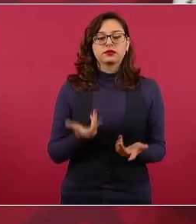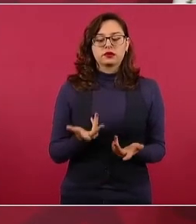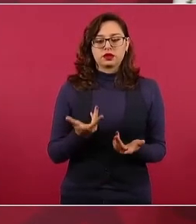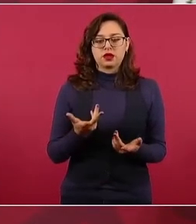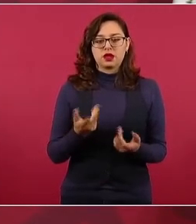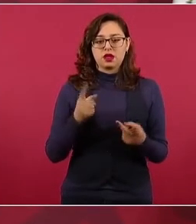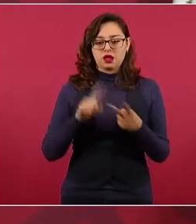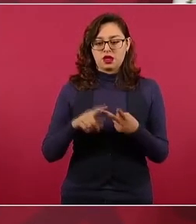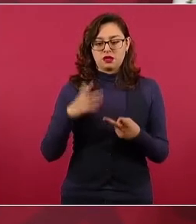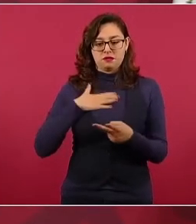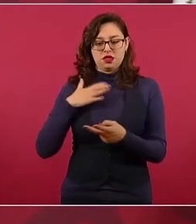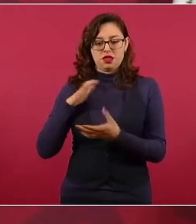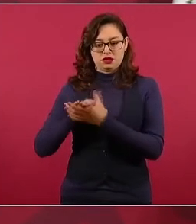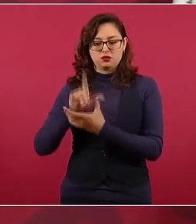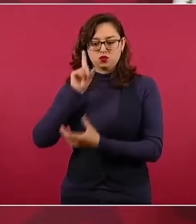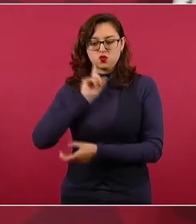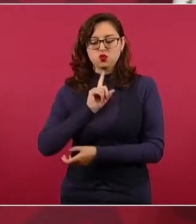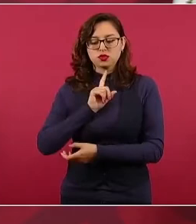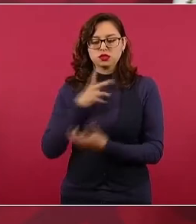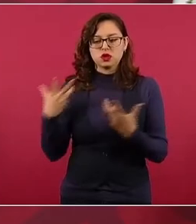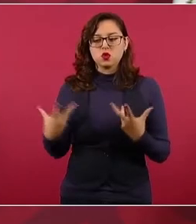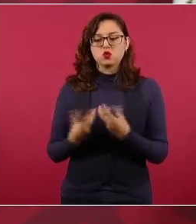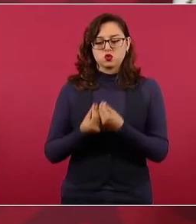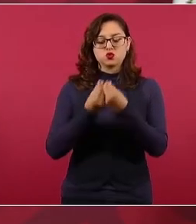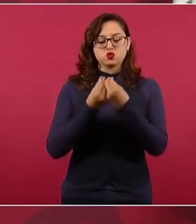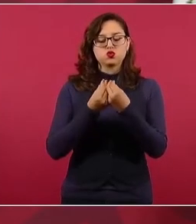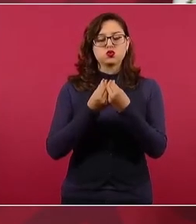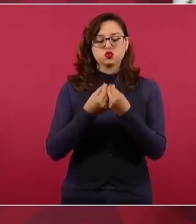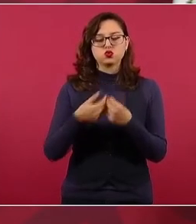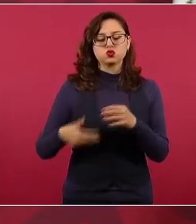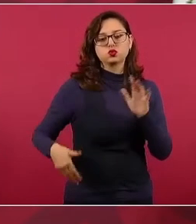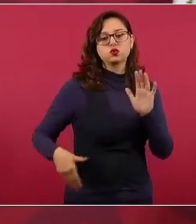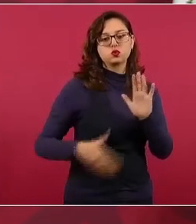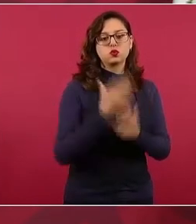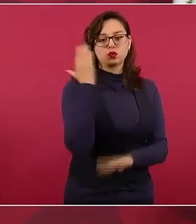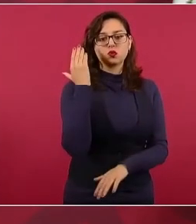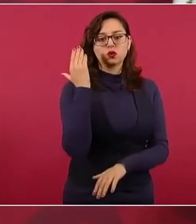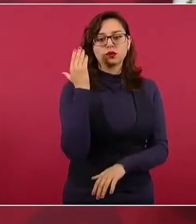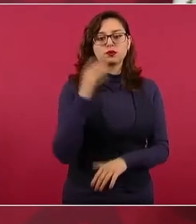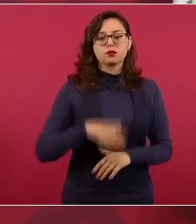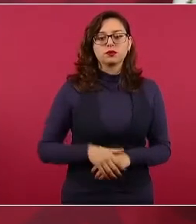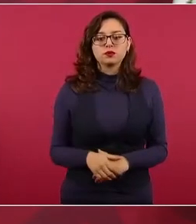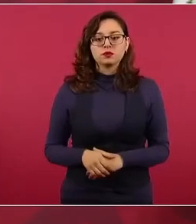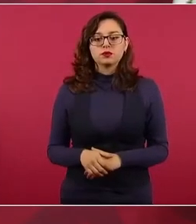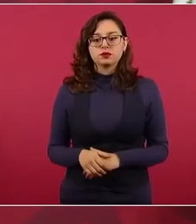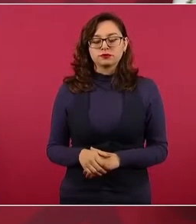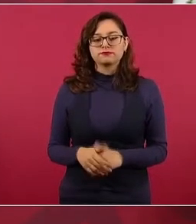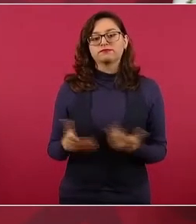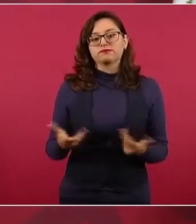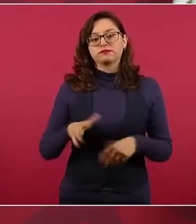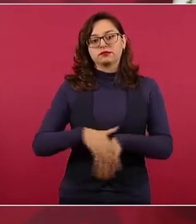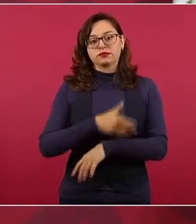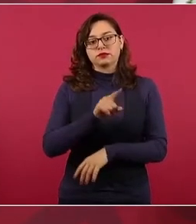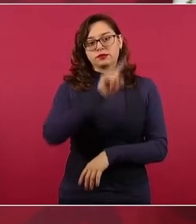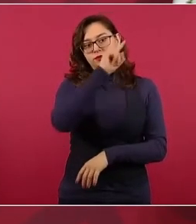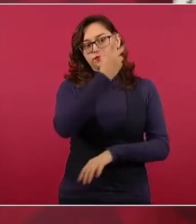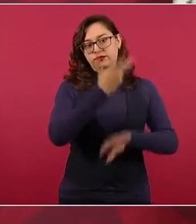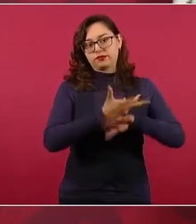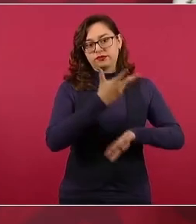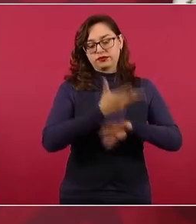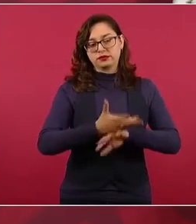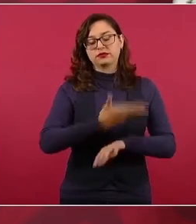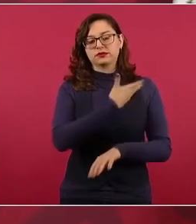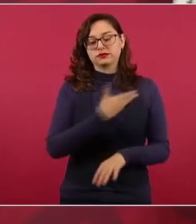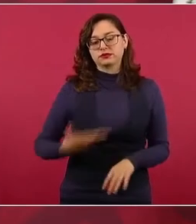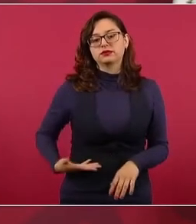porque está programada una reunión con la esposa del presidente